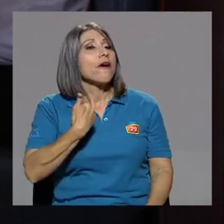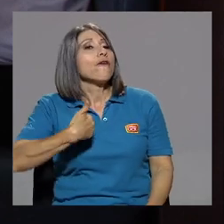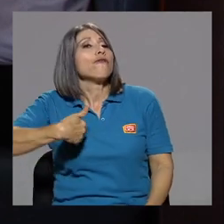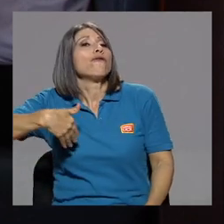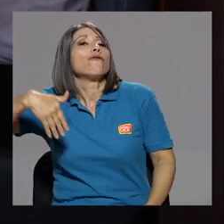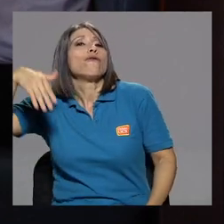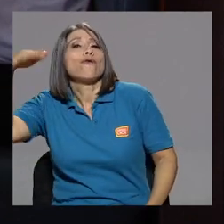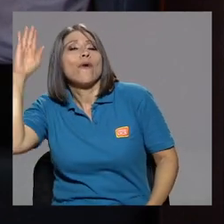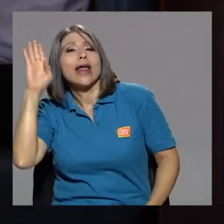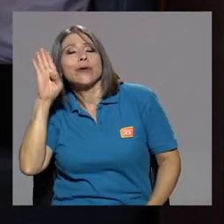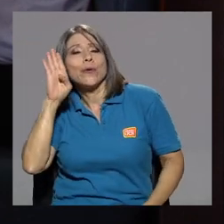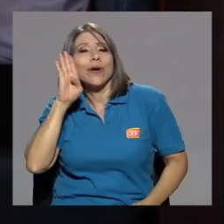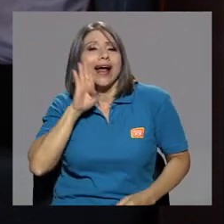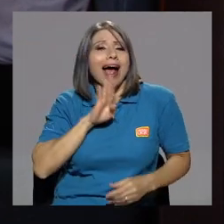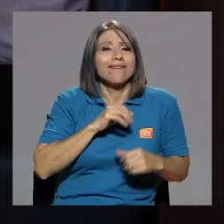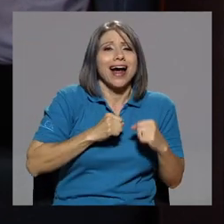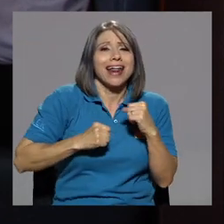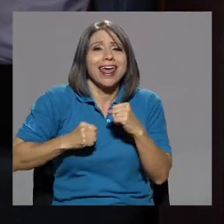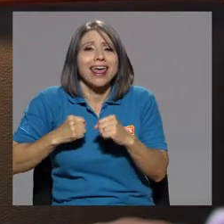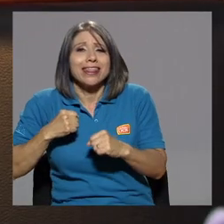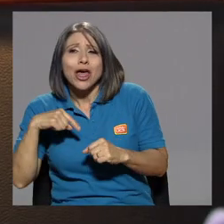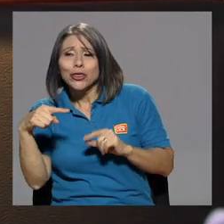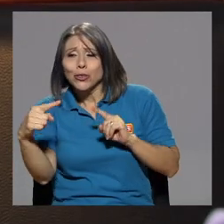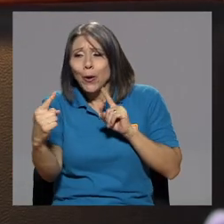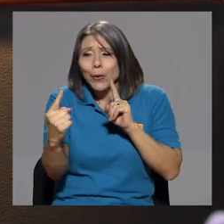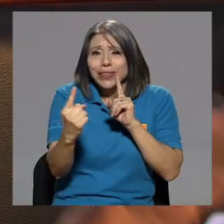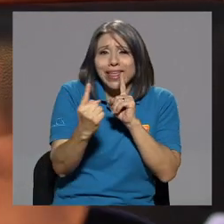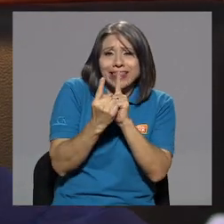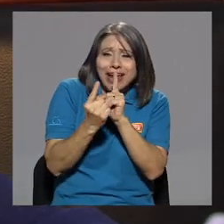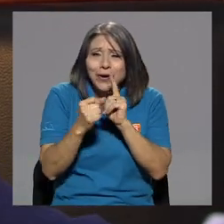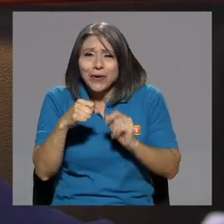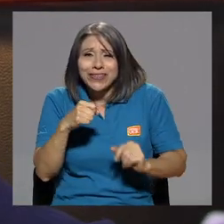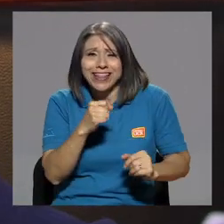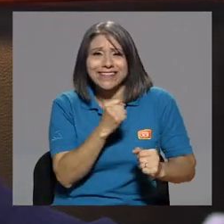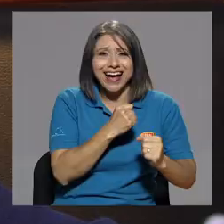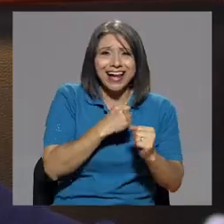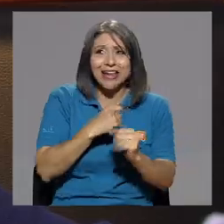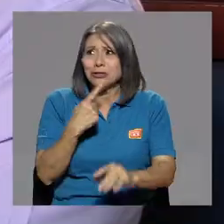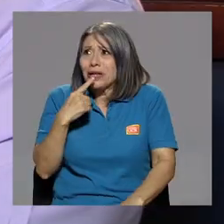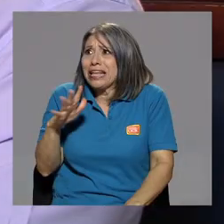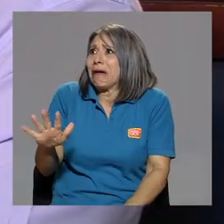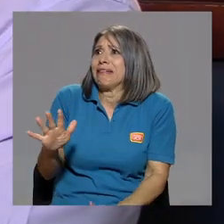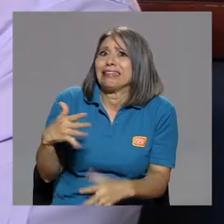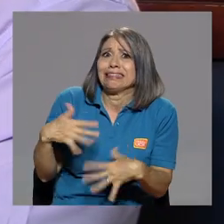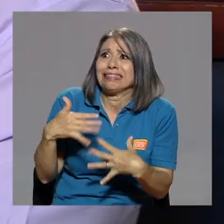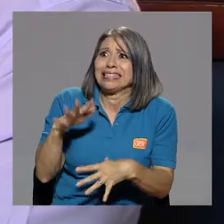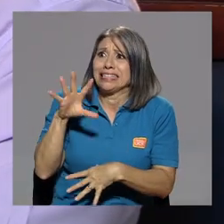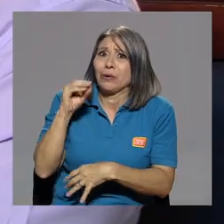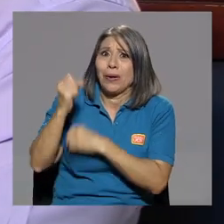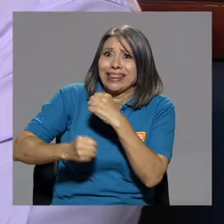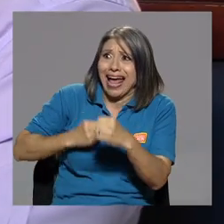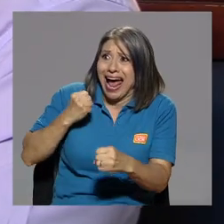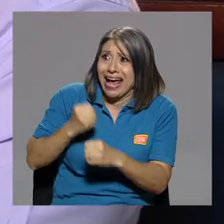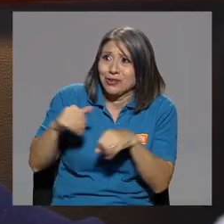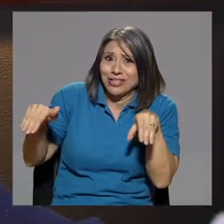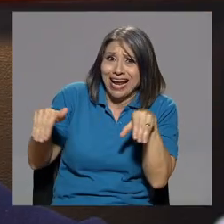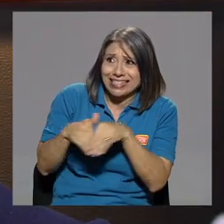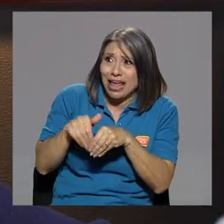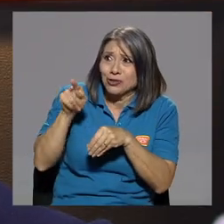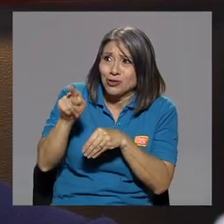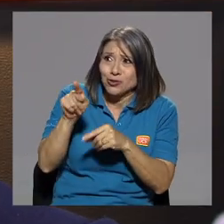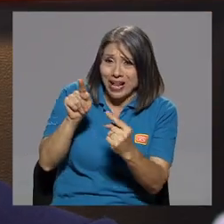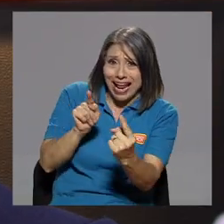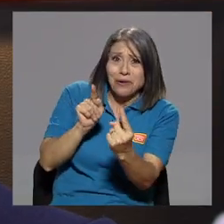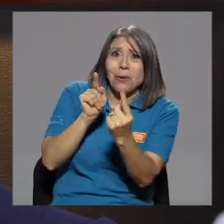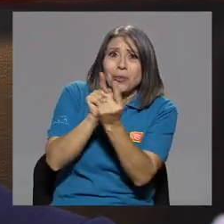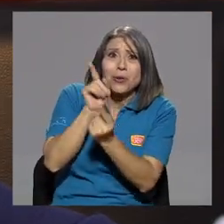un cabaret donde te encontré. Y la mataste, muchachos. 50 años de casado, le encontré en un cabaret. Pero, ¿qué